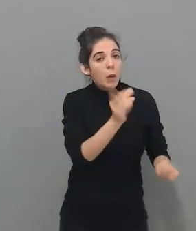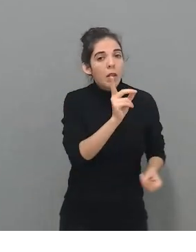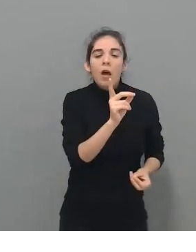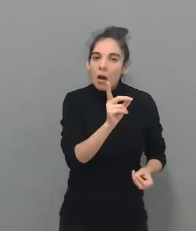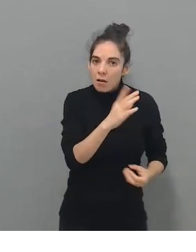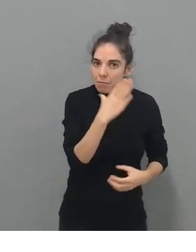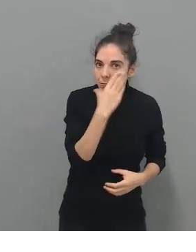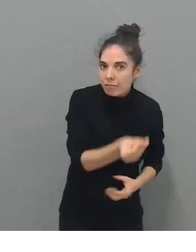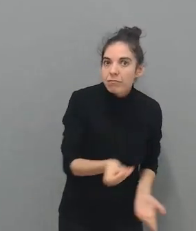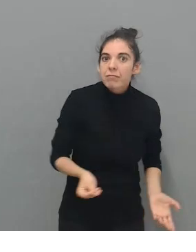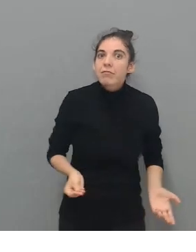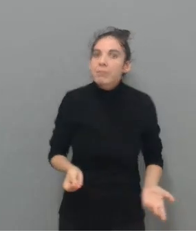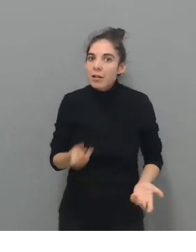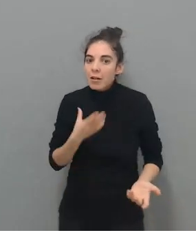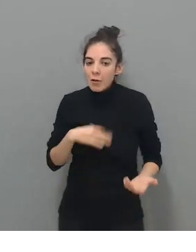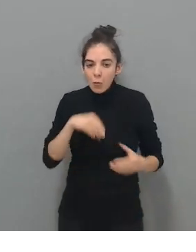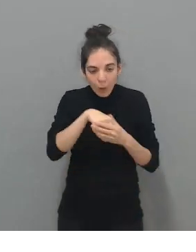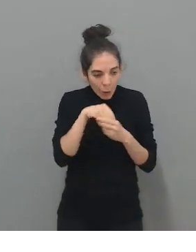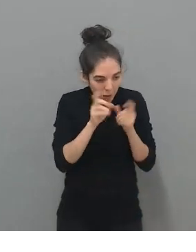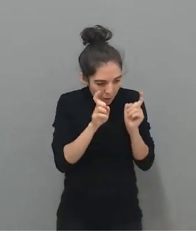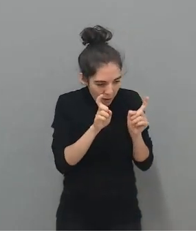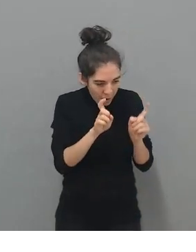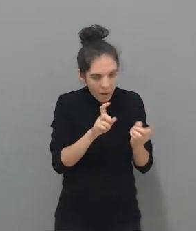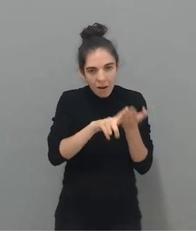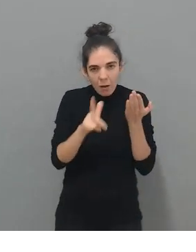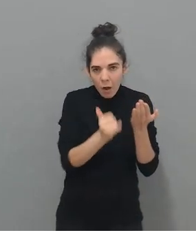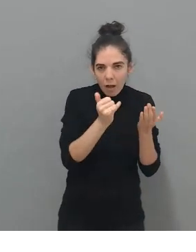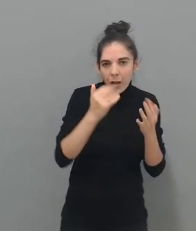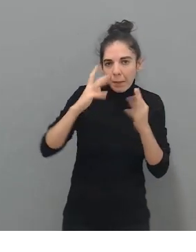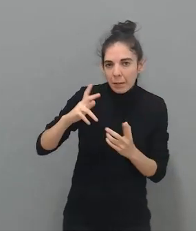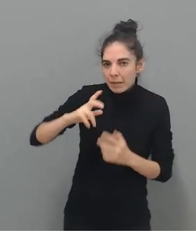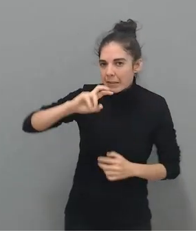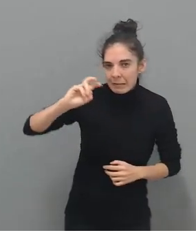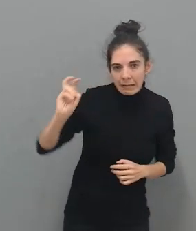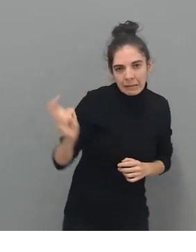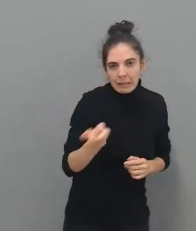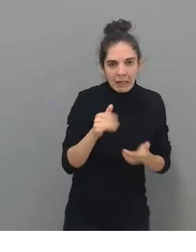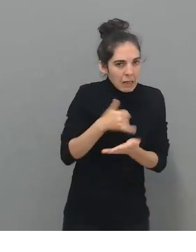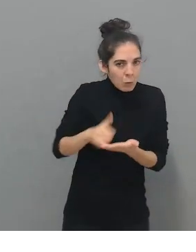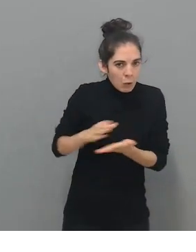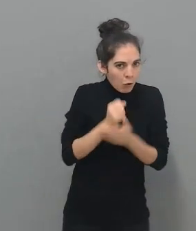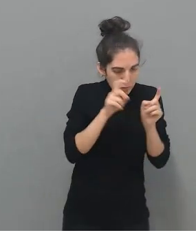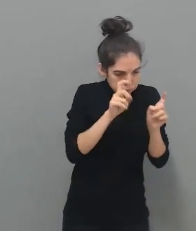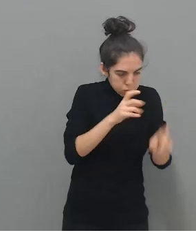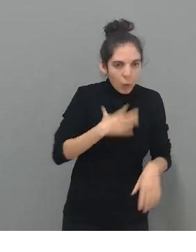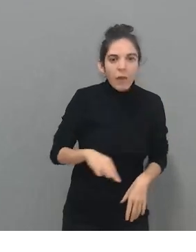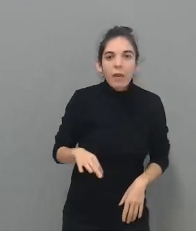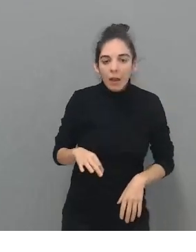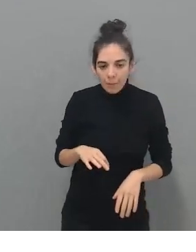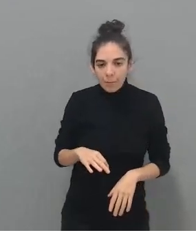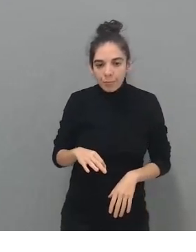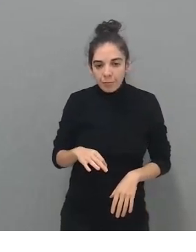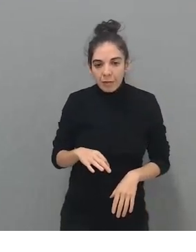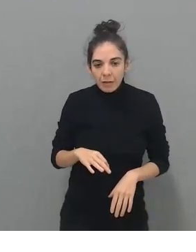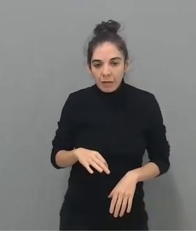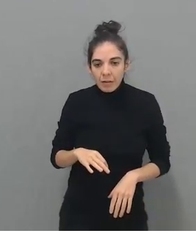de lenguaje, matemáticas y cualquier tipo de asignatura, y igual nos enseñan que en el día a día solo es imposible